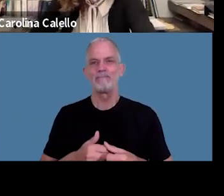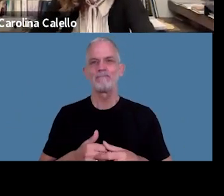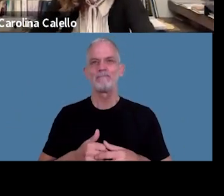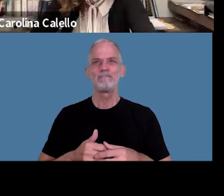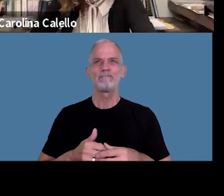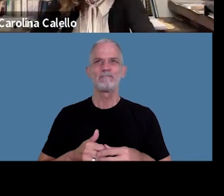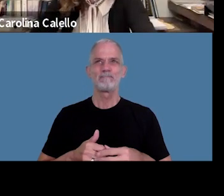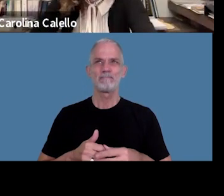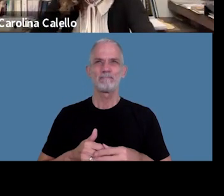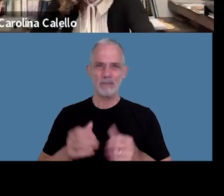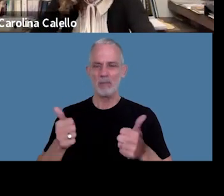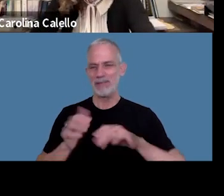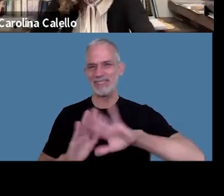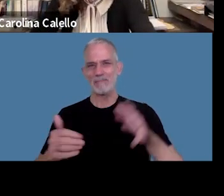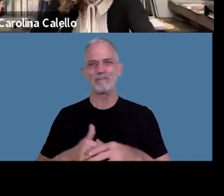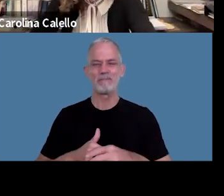ahí está